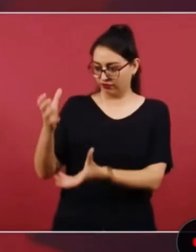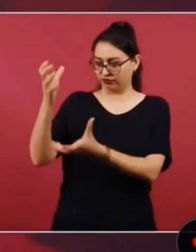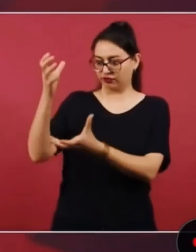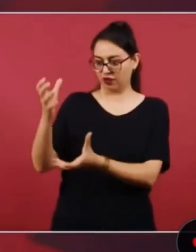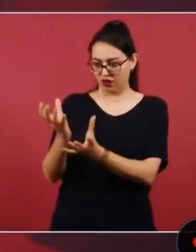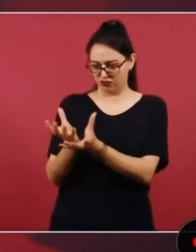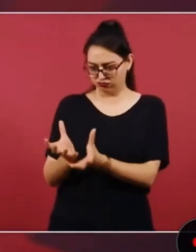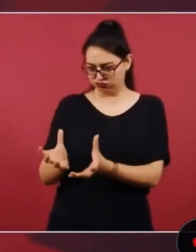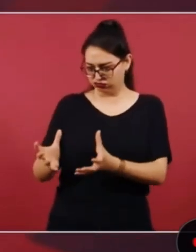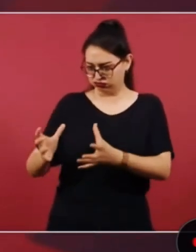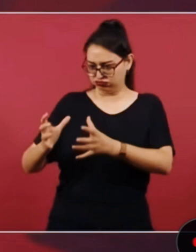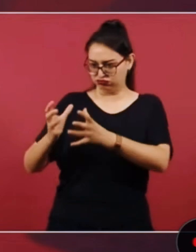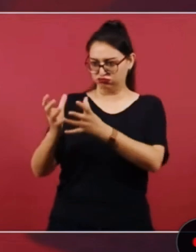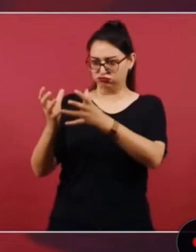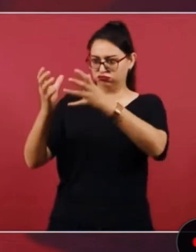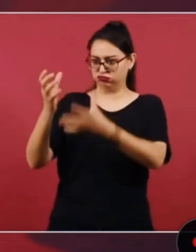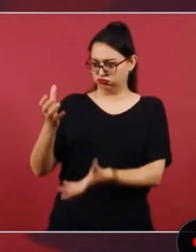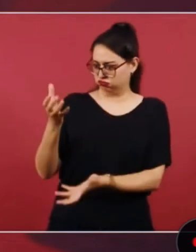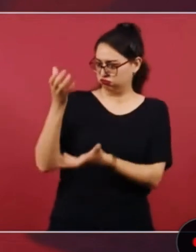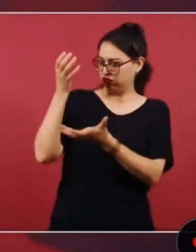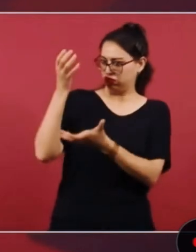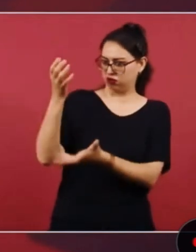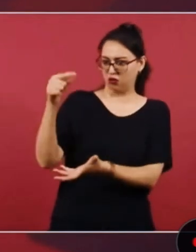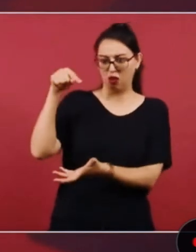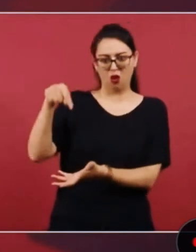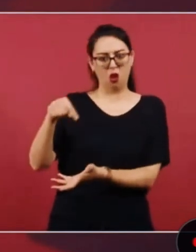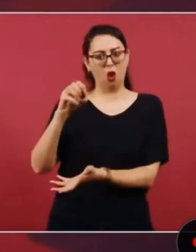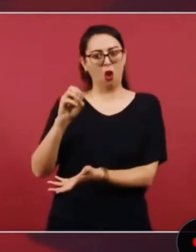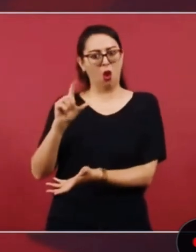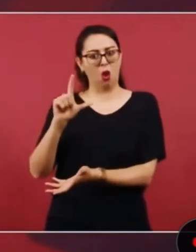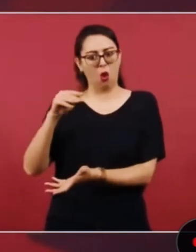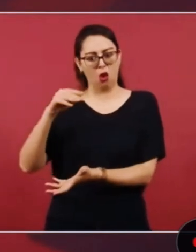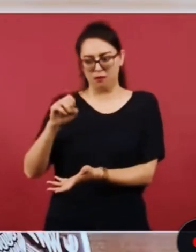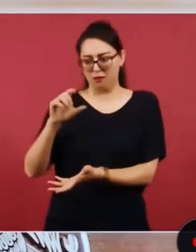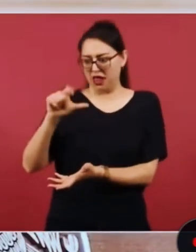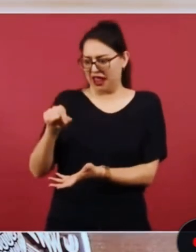una obra de arte que damos a conocer